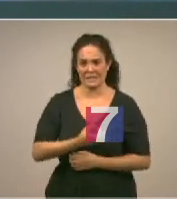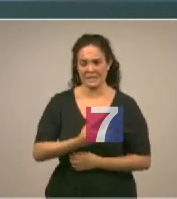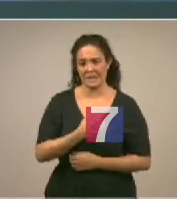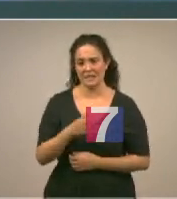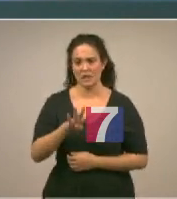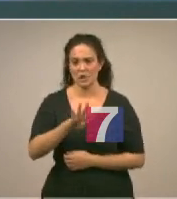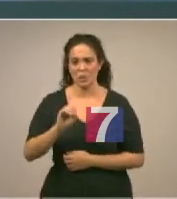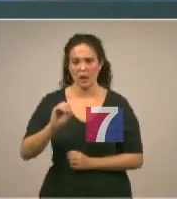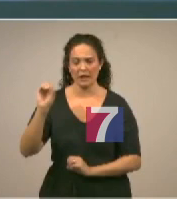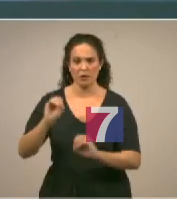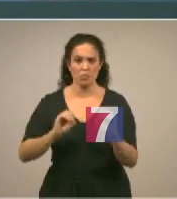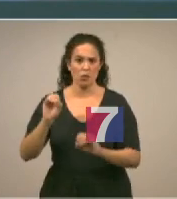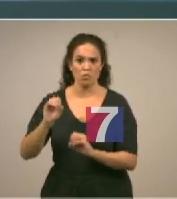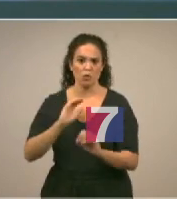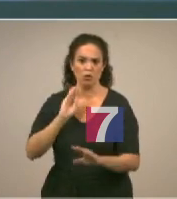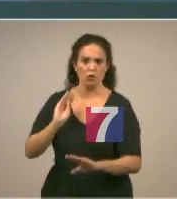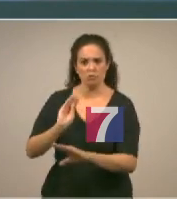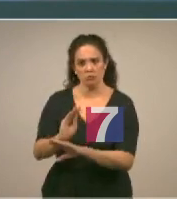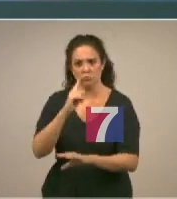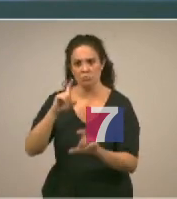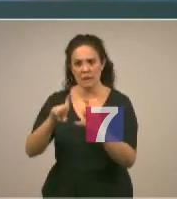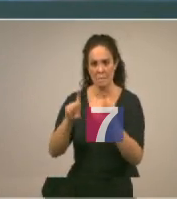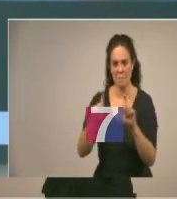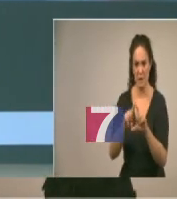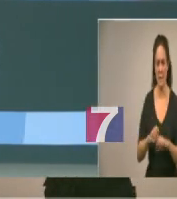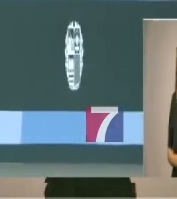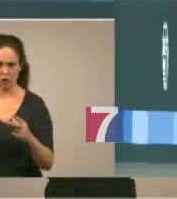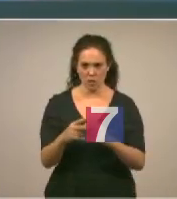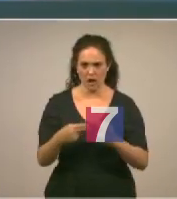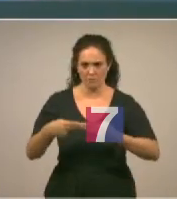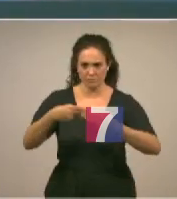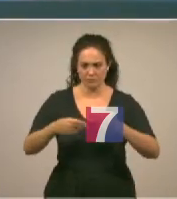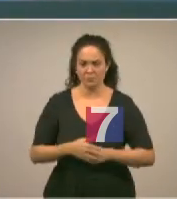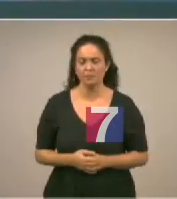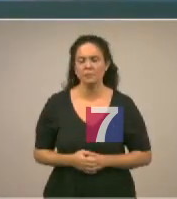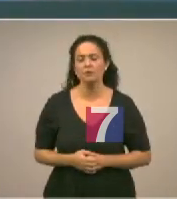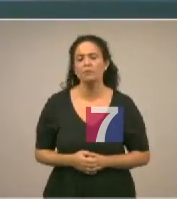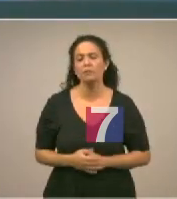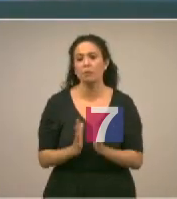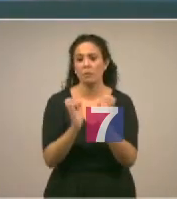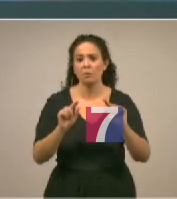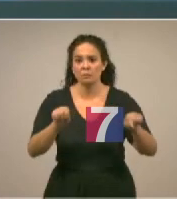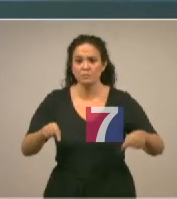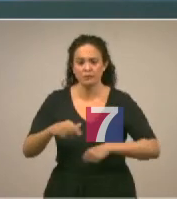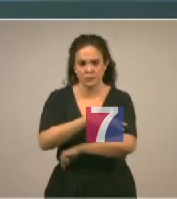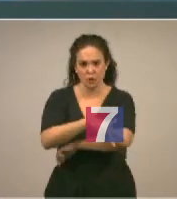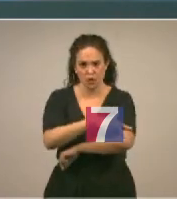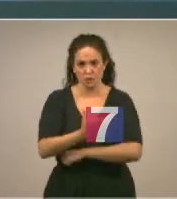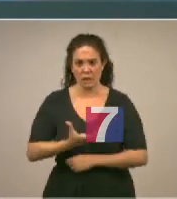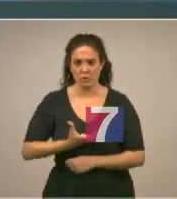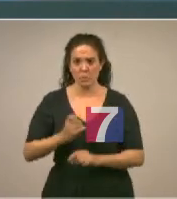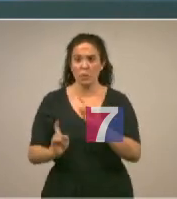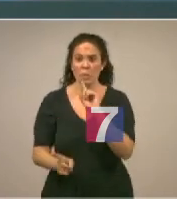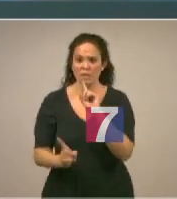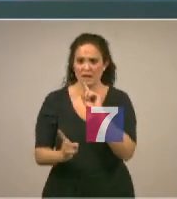40% restante a las organizaciones empresariales dentro del acuerdo marco suscrito entre el Gobierno Vasco y el Ayuntamiento de